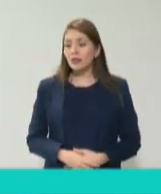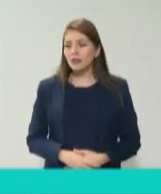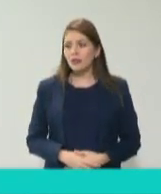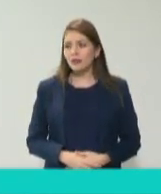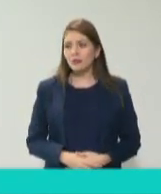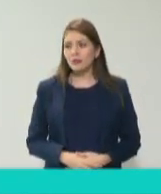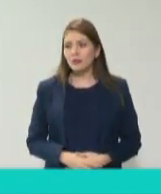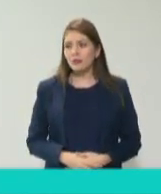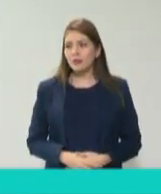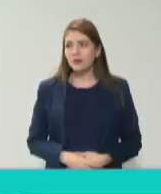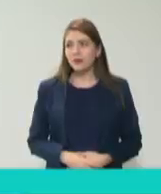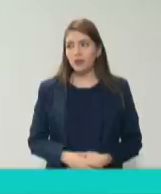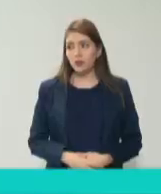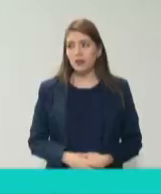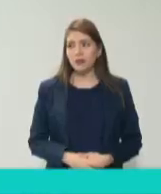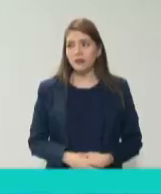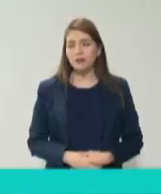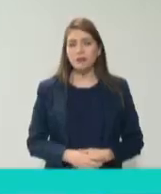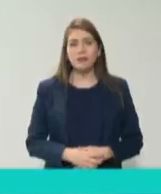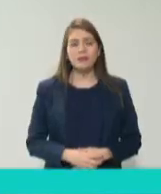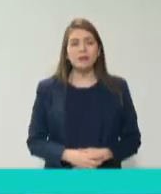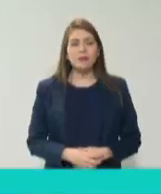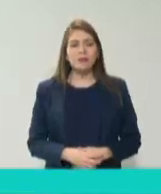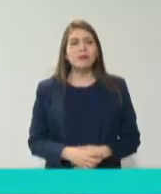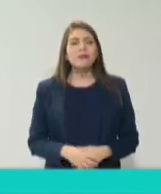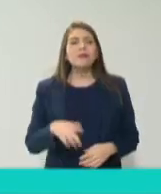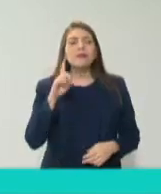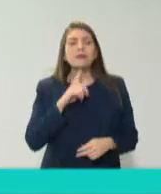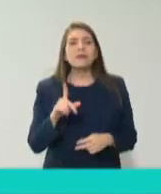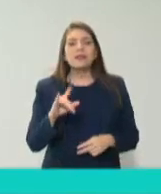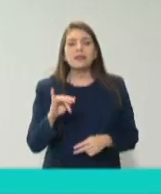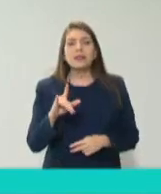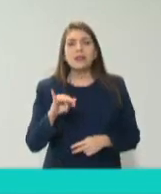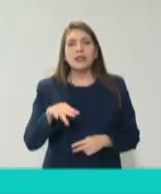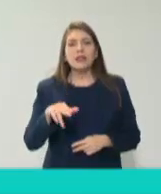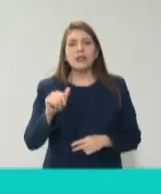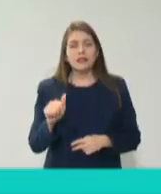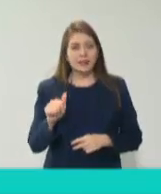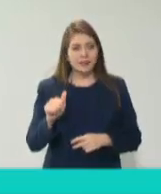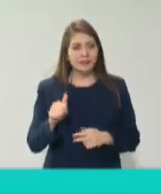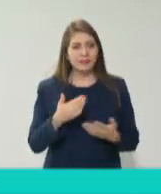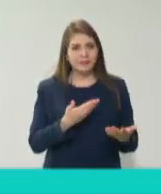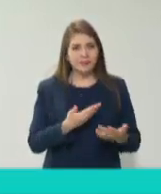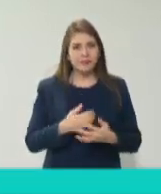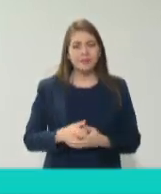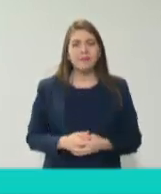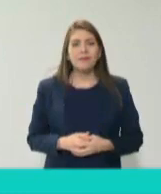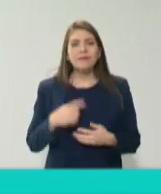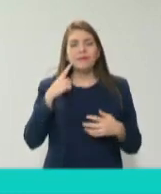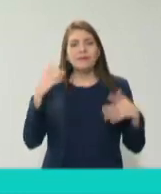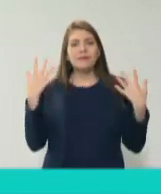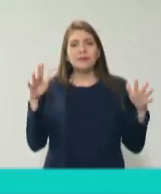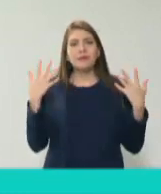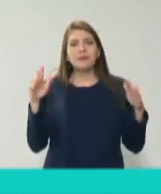a Elsa Viviana a Elsa Viviana Peralta Hernández gracias a ella